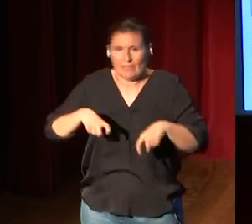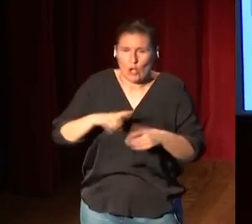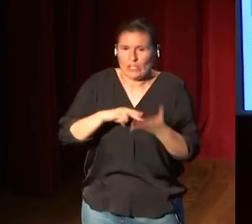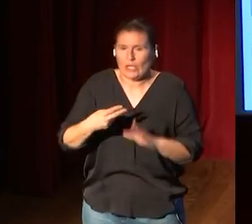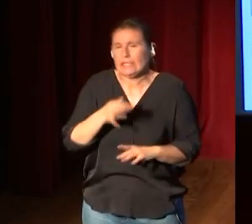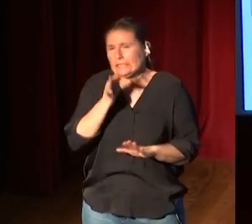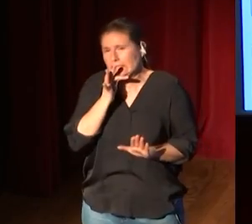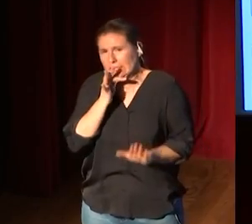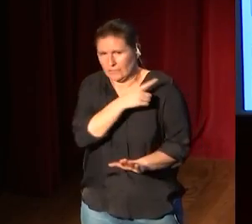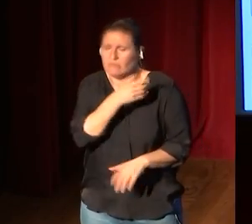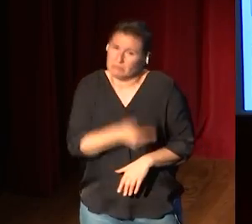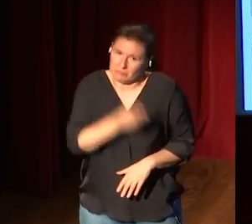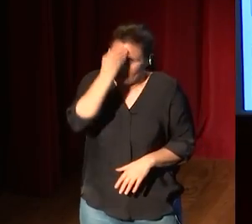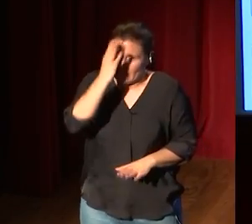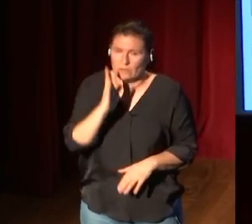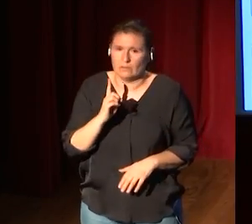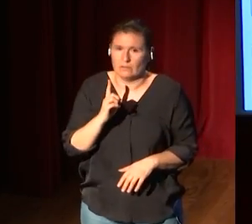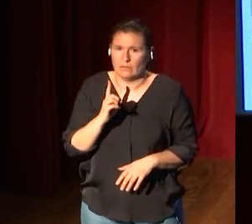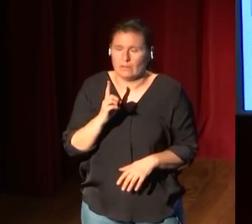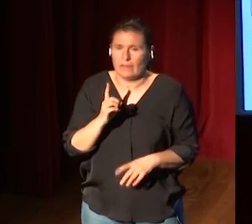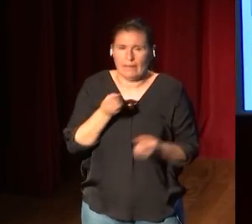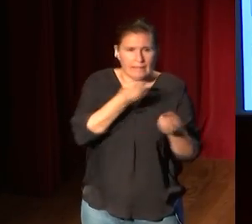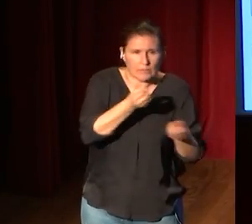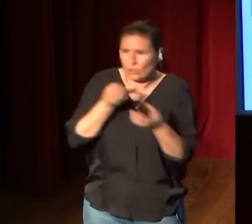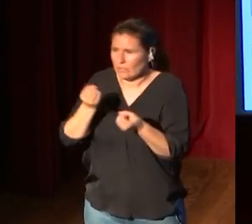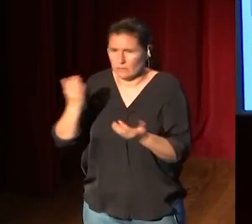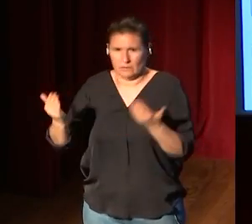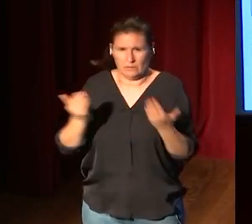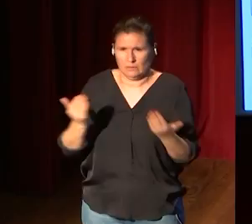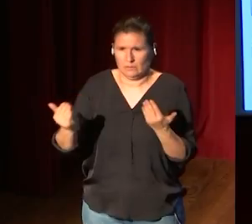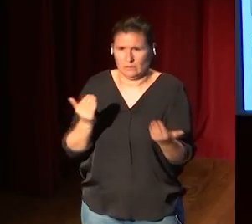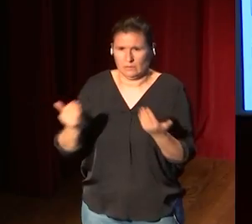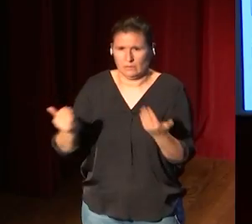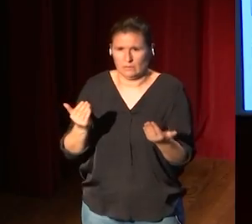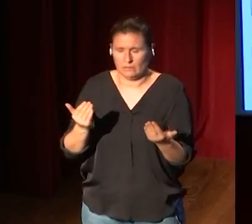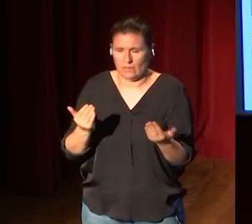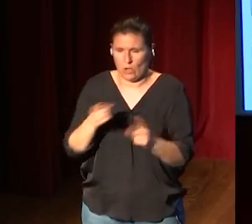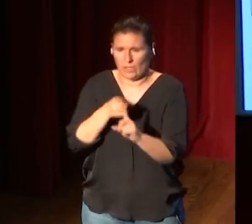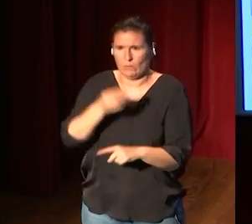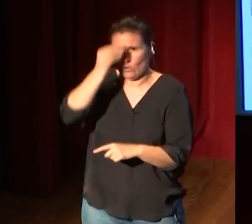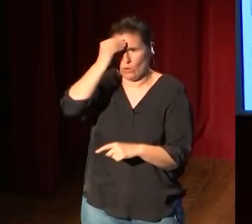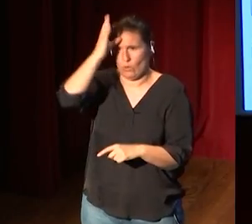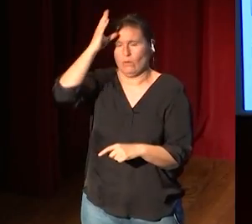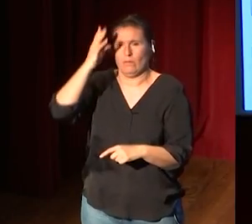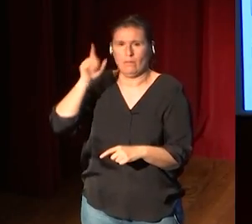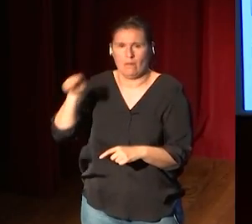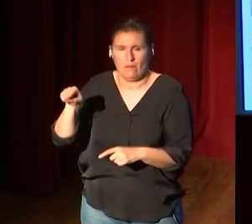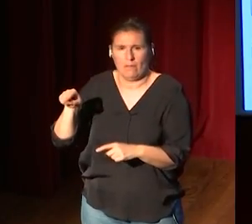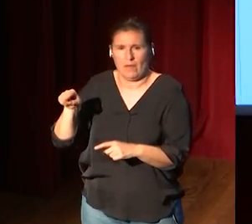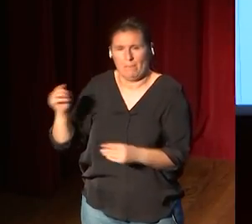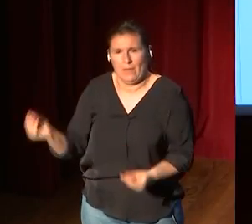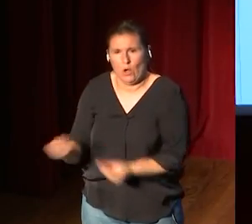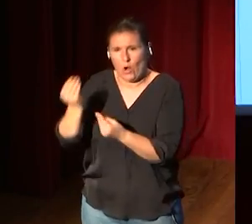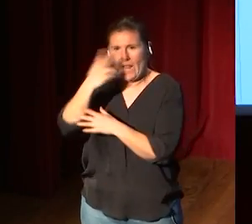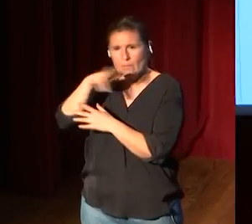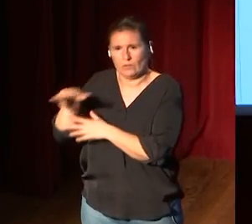considero que esto es relevante seguir cruzando datos seguir incrementando el conocimiento de los museos todo